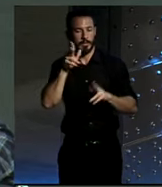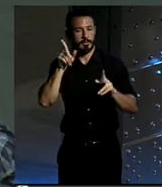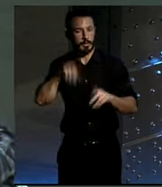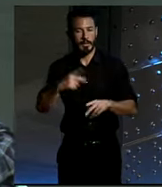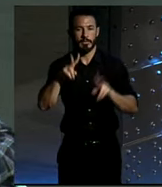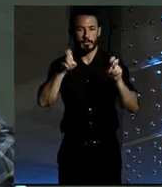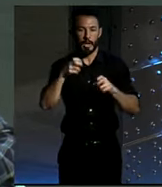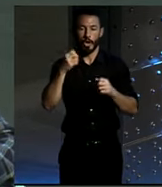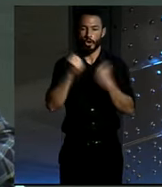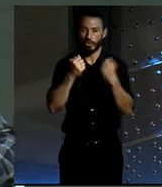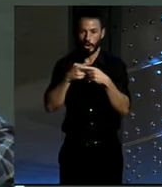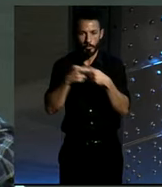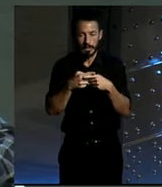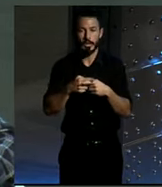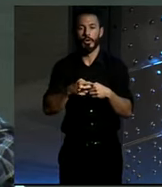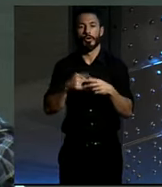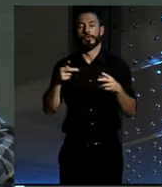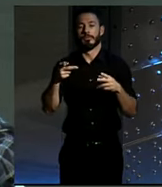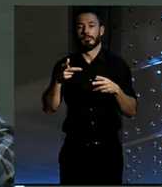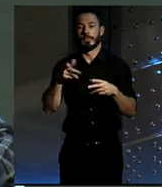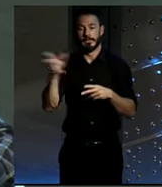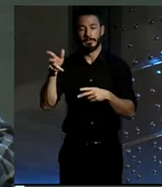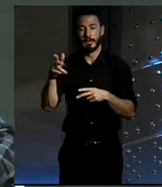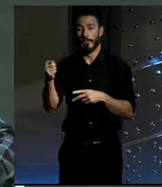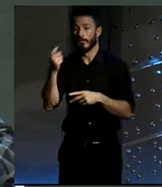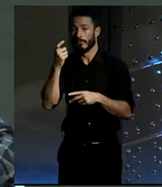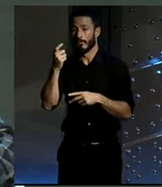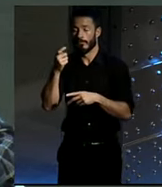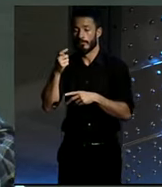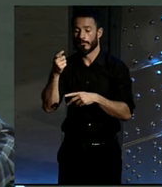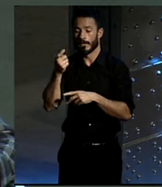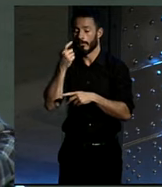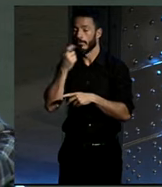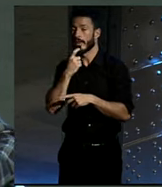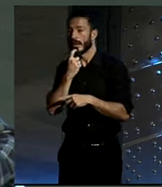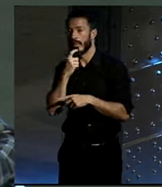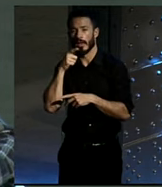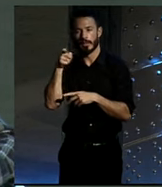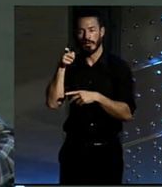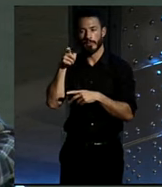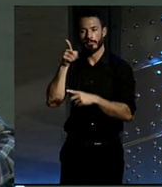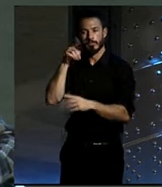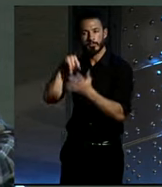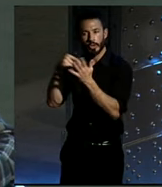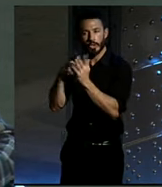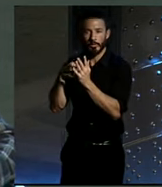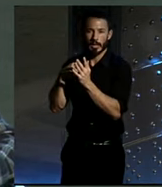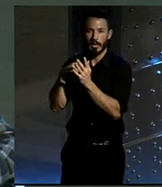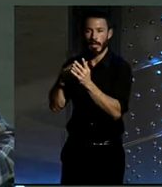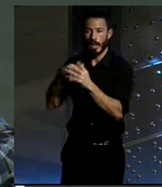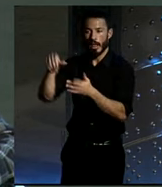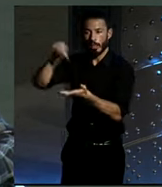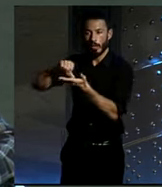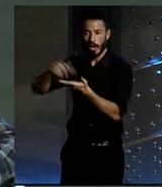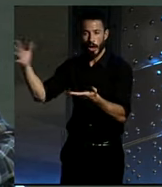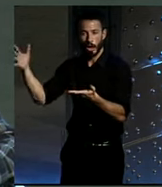compartido en Finlandia en Helsinki hay un muy bonito proyecto de convertir toda la ciudad en transporte compartido coche